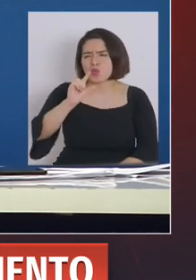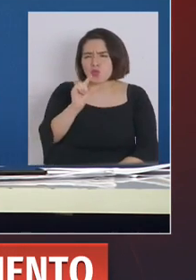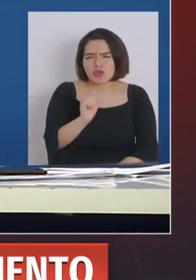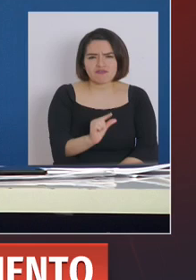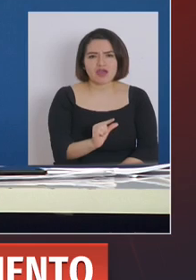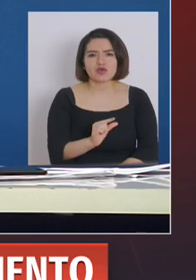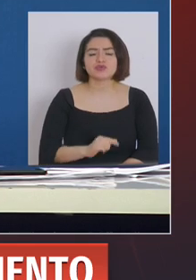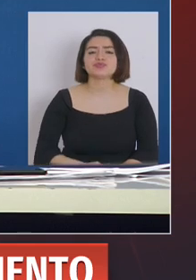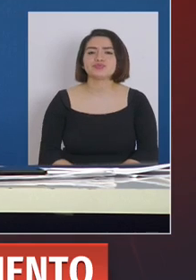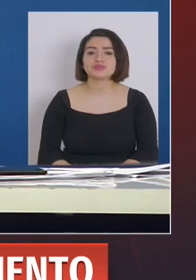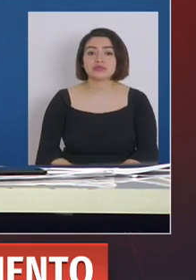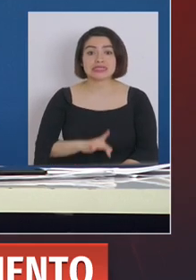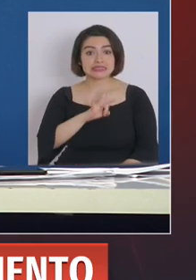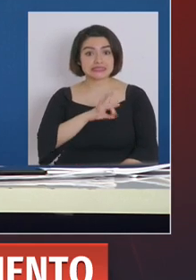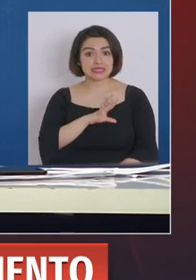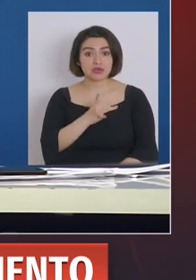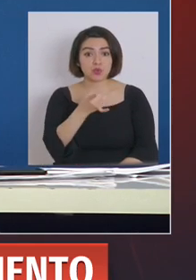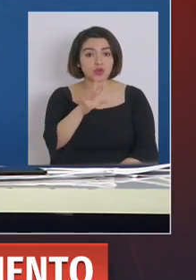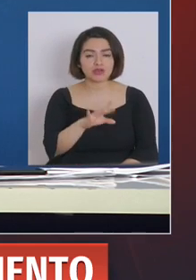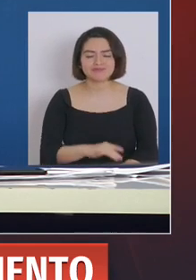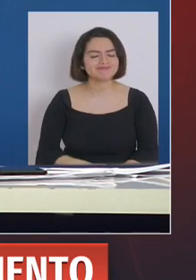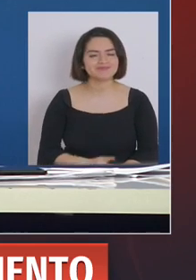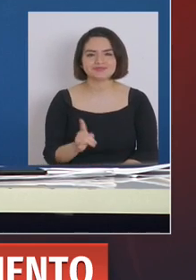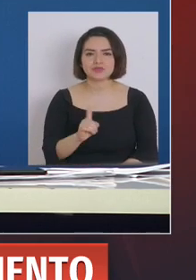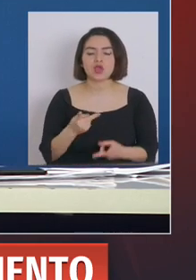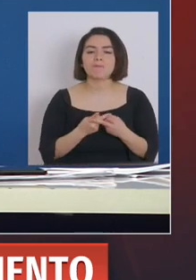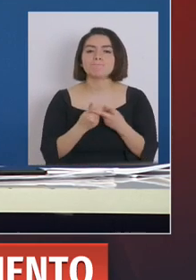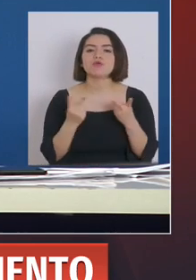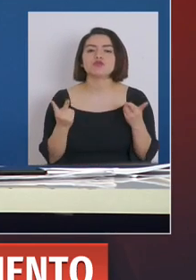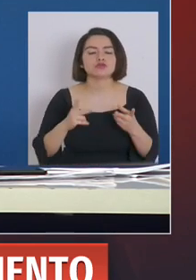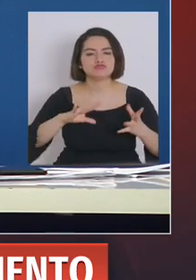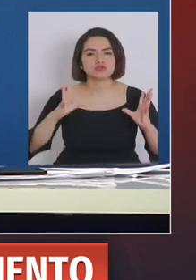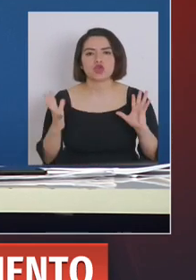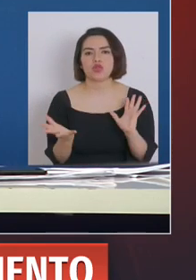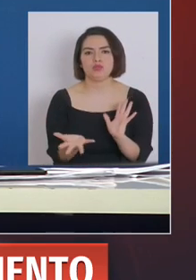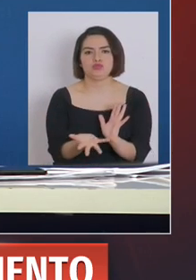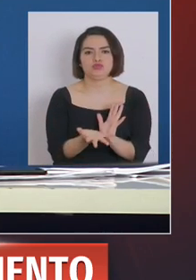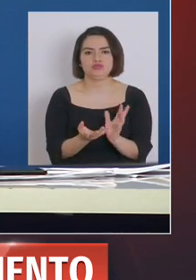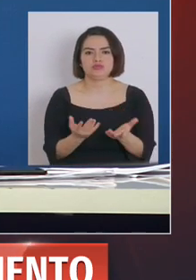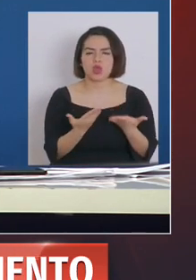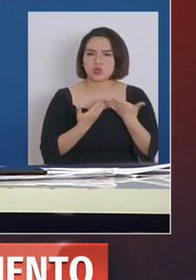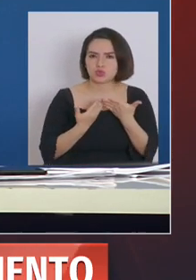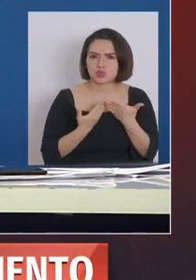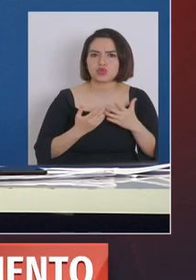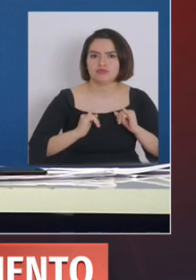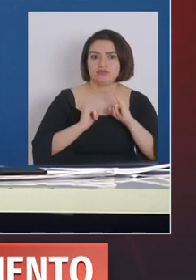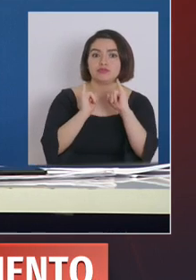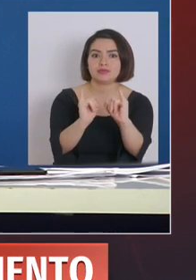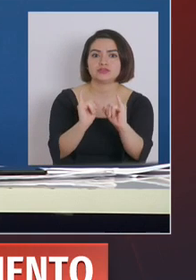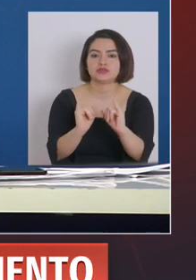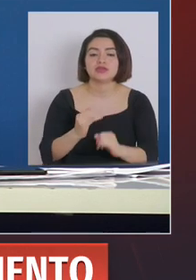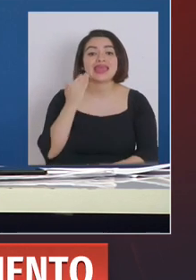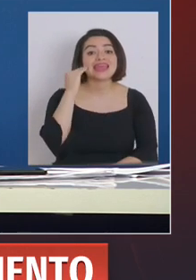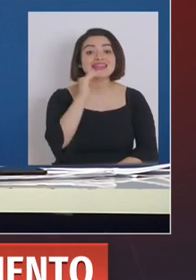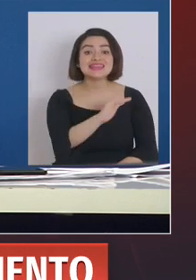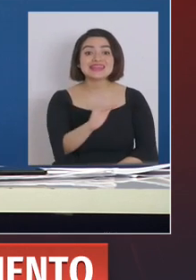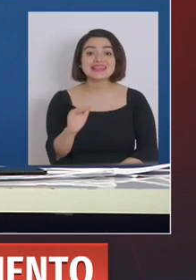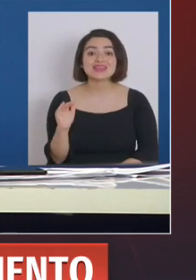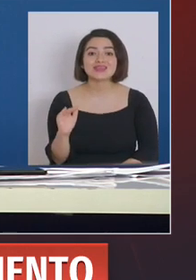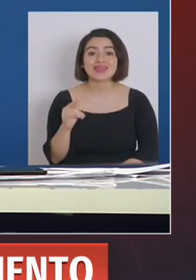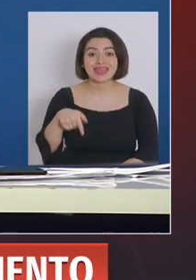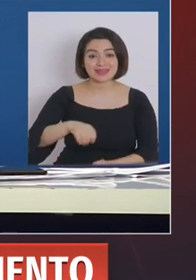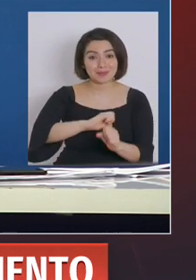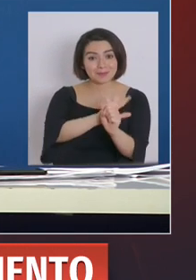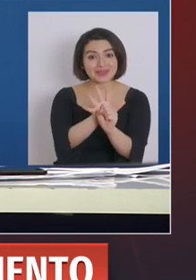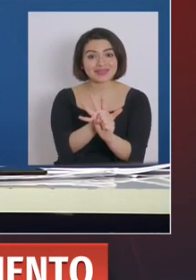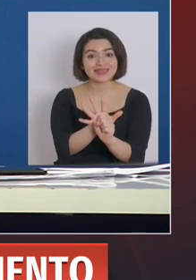y no solamente en Chile se han publicado esos estudios, en todo el mundo. Además, los niños en esta pandemia, en este